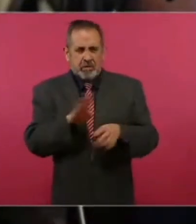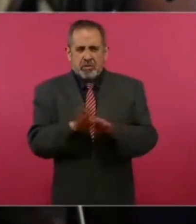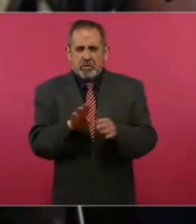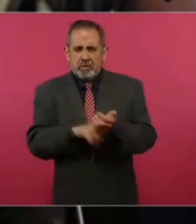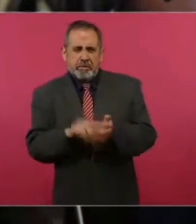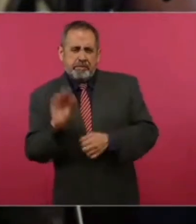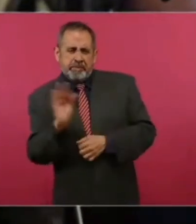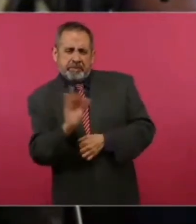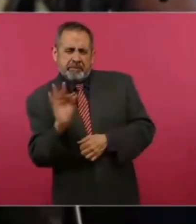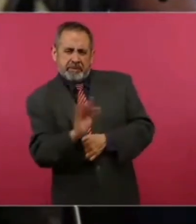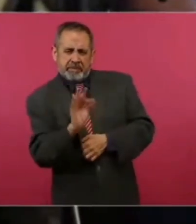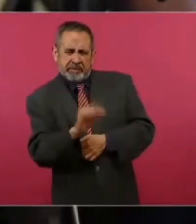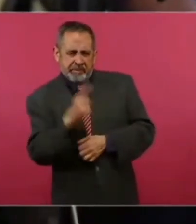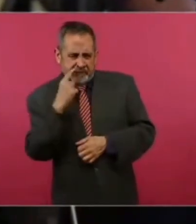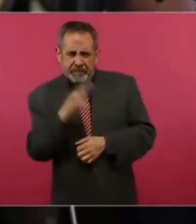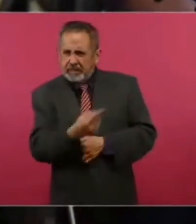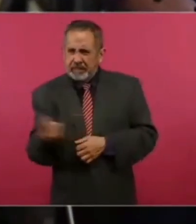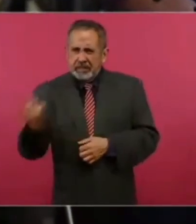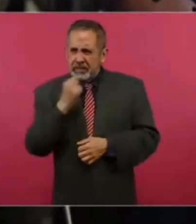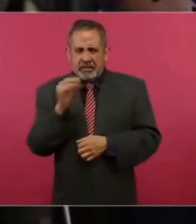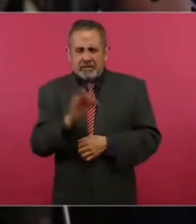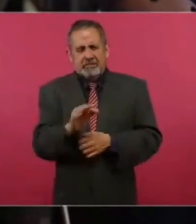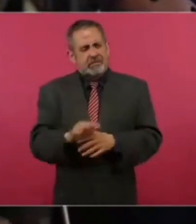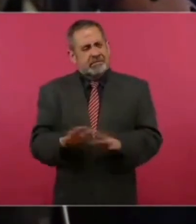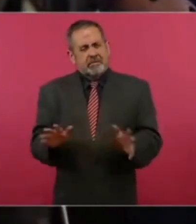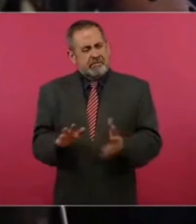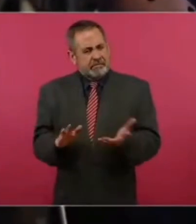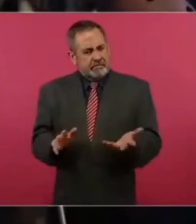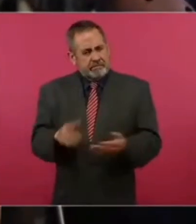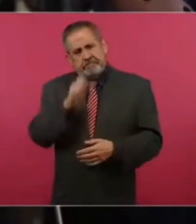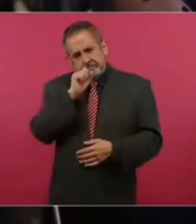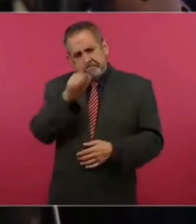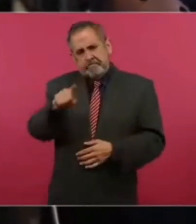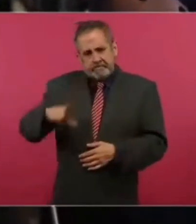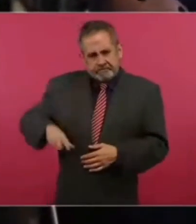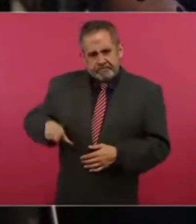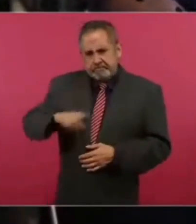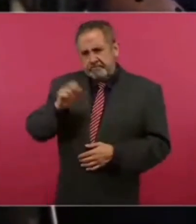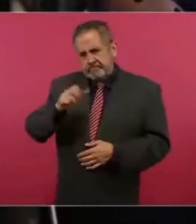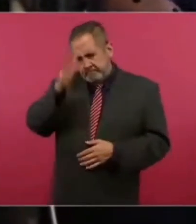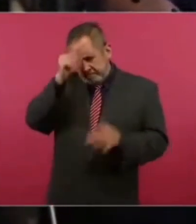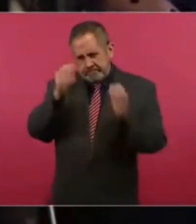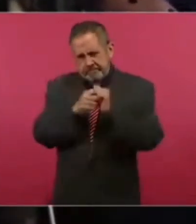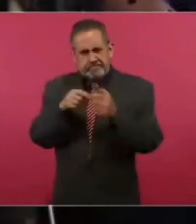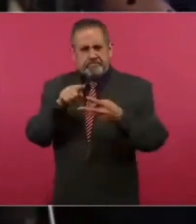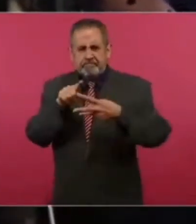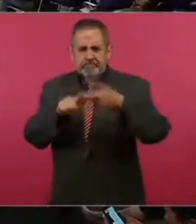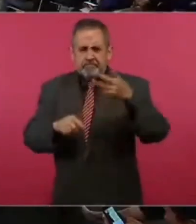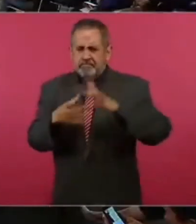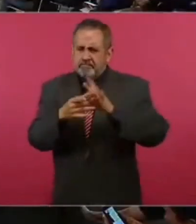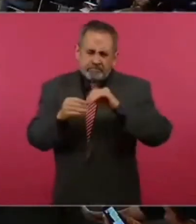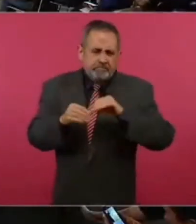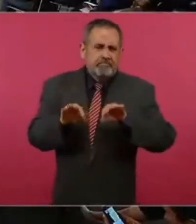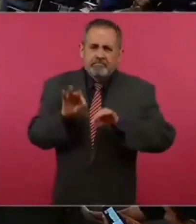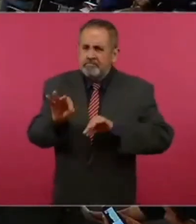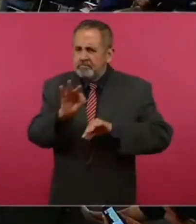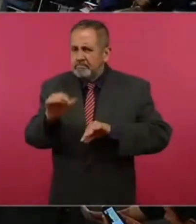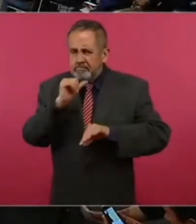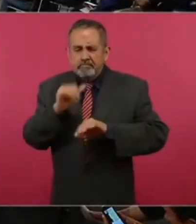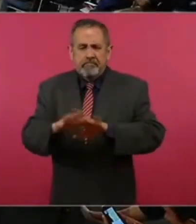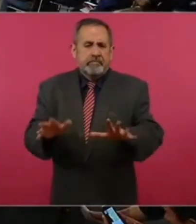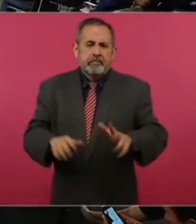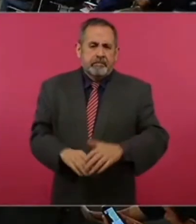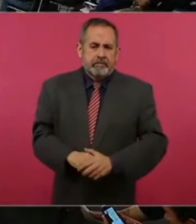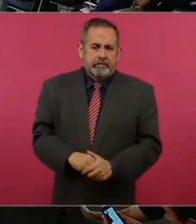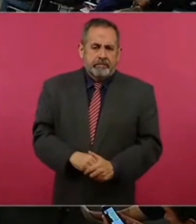estos contenidos cuando precisamente su gobierno, pues, está en contra de hacer esta apología de la violencia? Hay